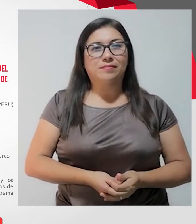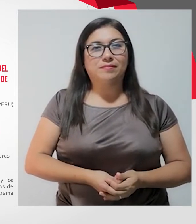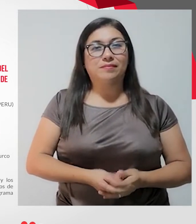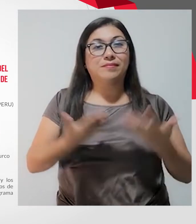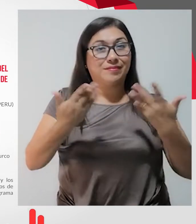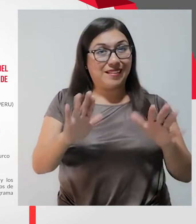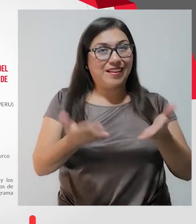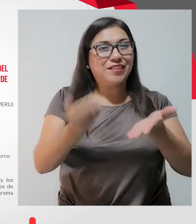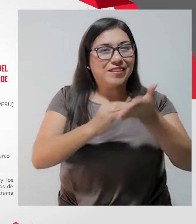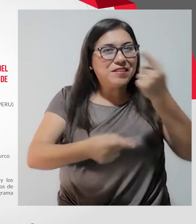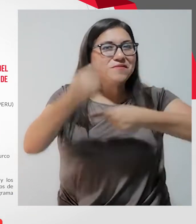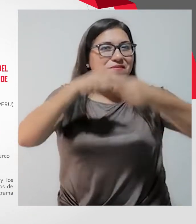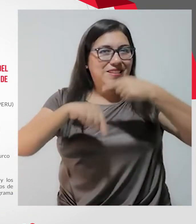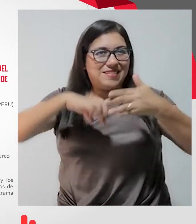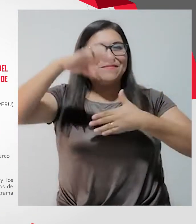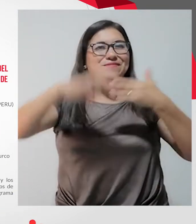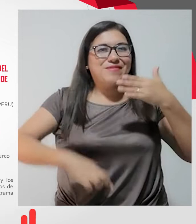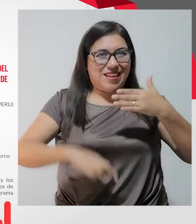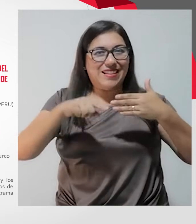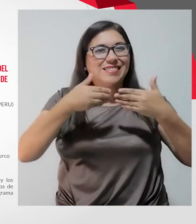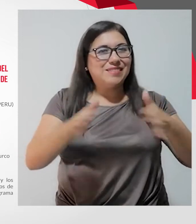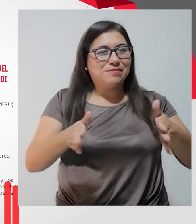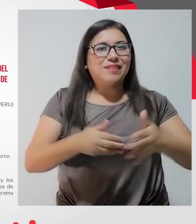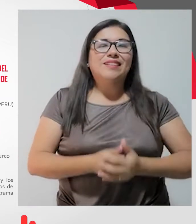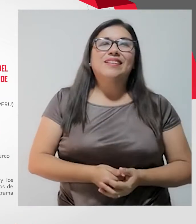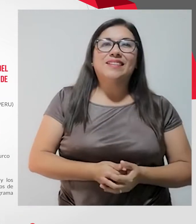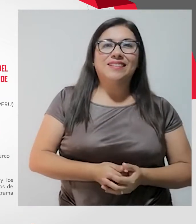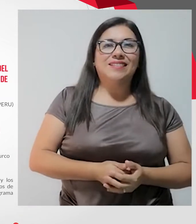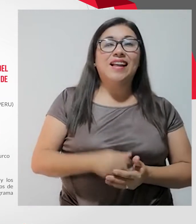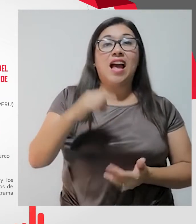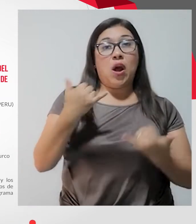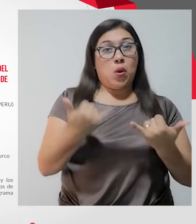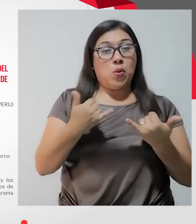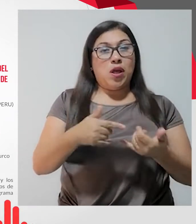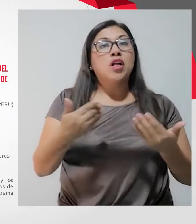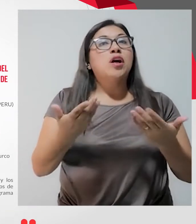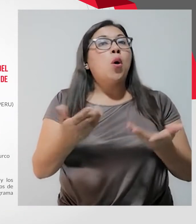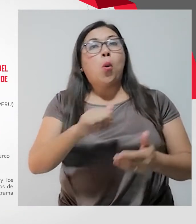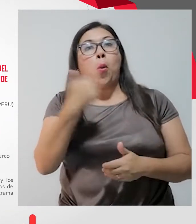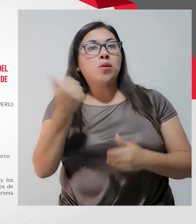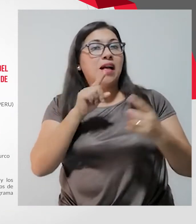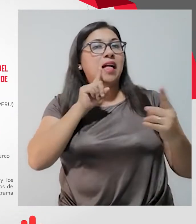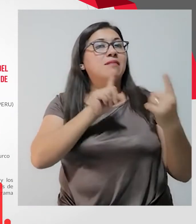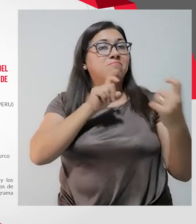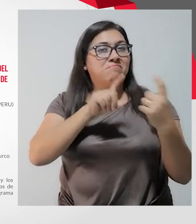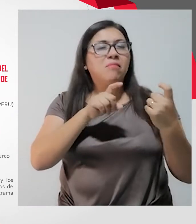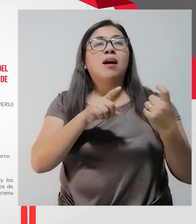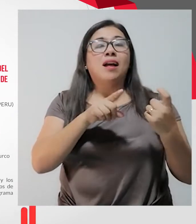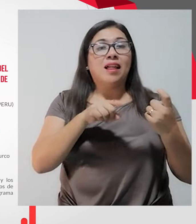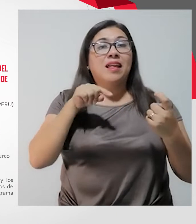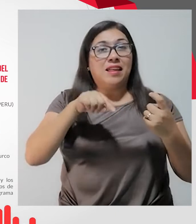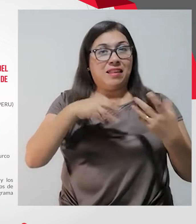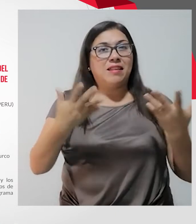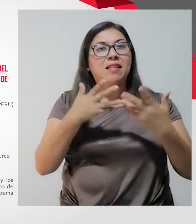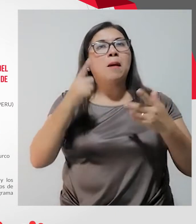Y ya estamos de regreso en su programa Sin Barreras. En la siguiente entrevista, también realizada para